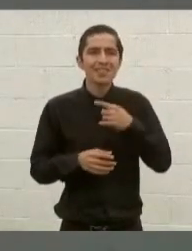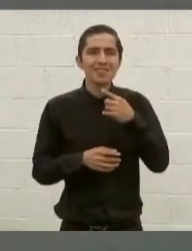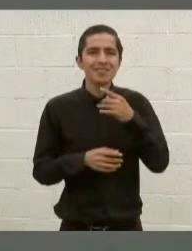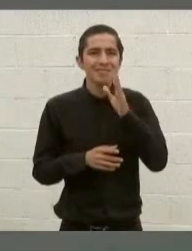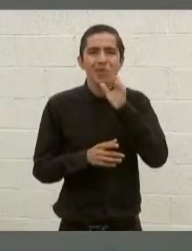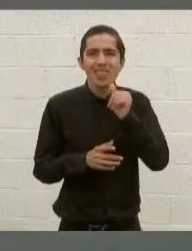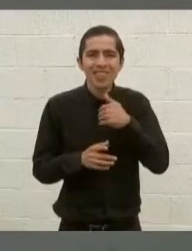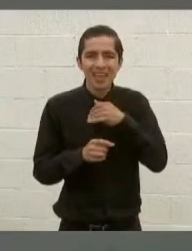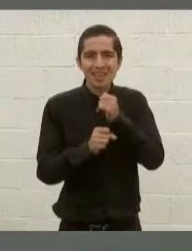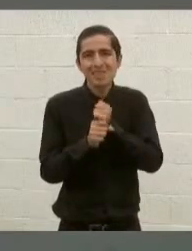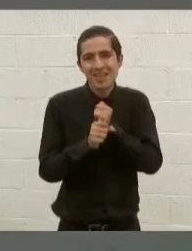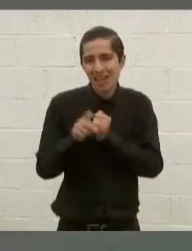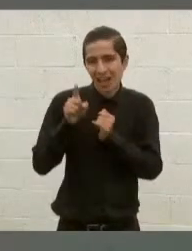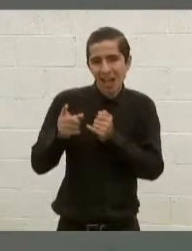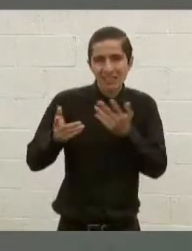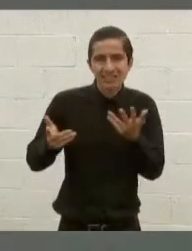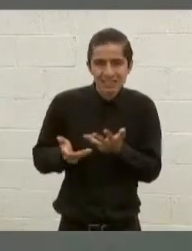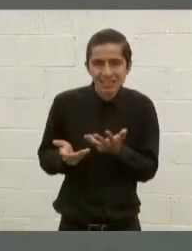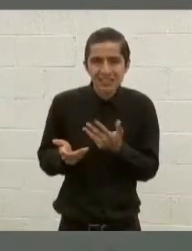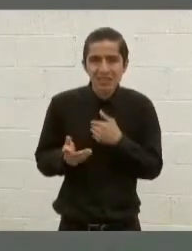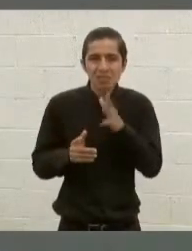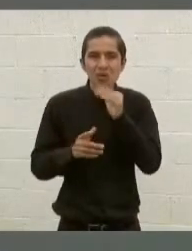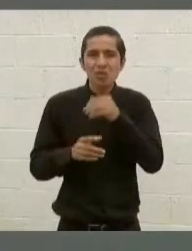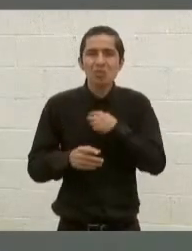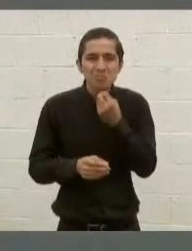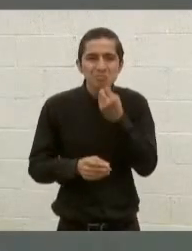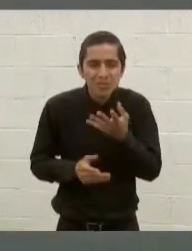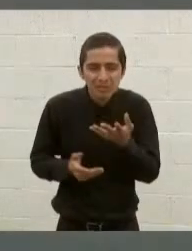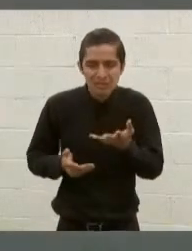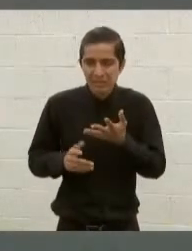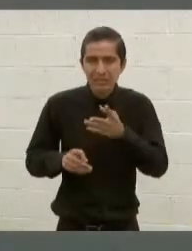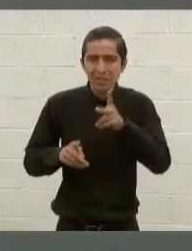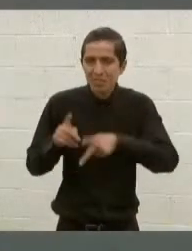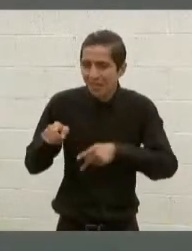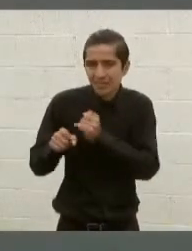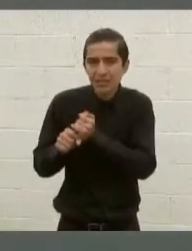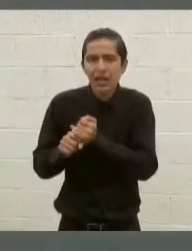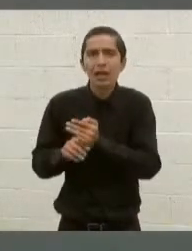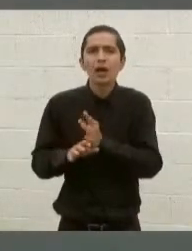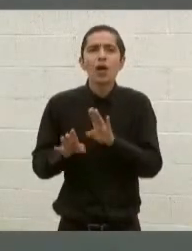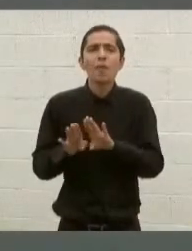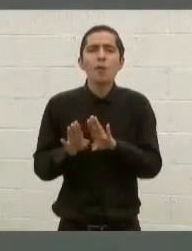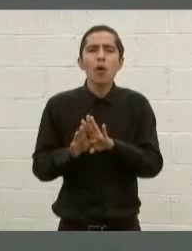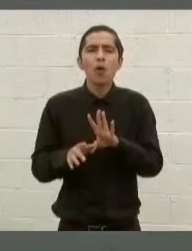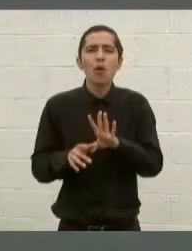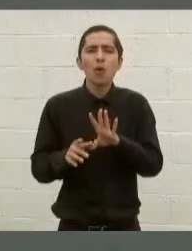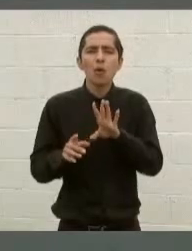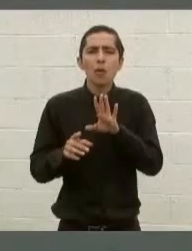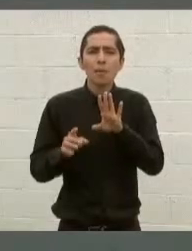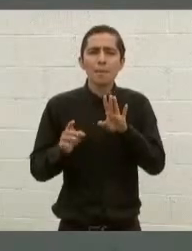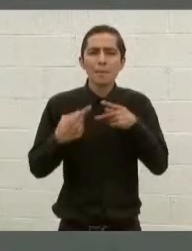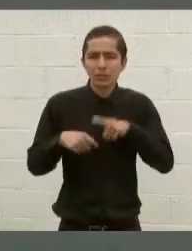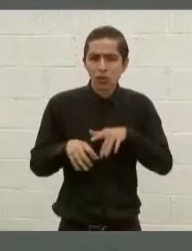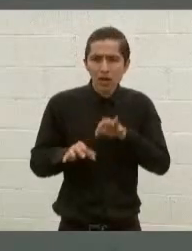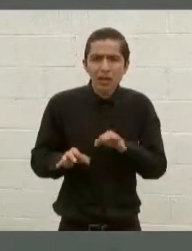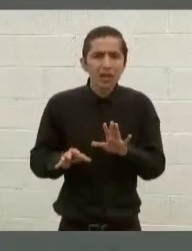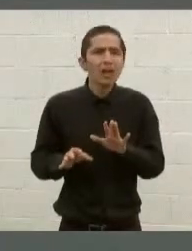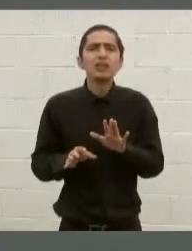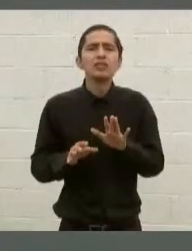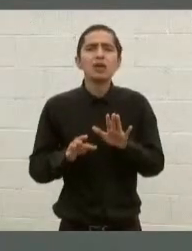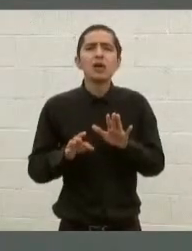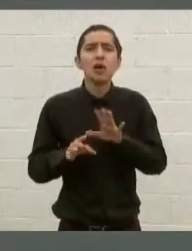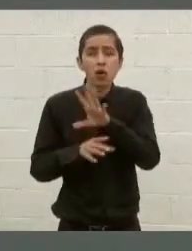investigación con una orientación particular. Pero todas aquellas que vayan